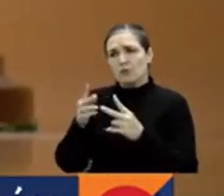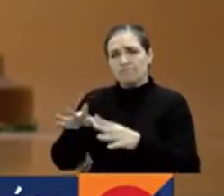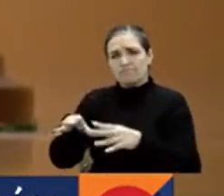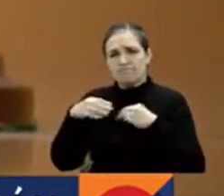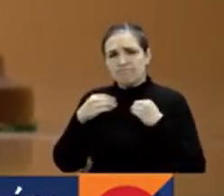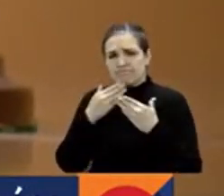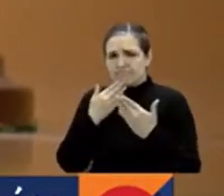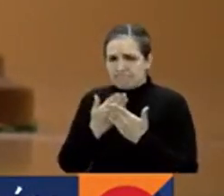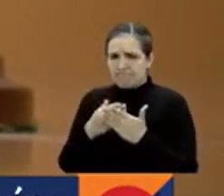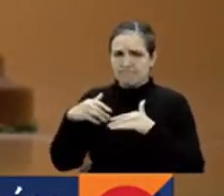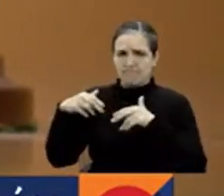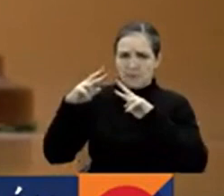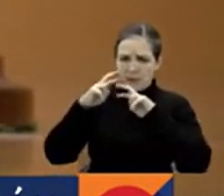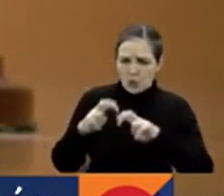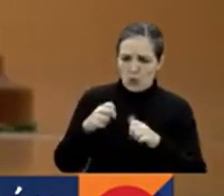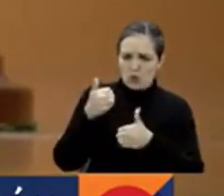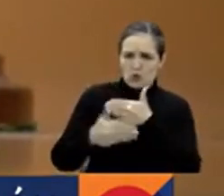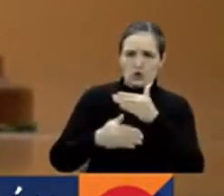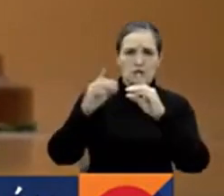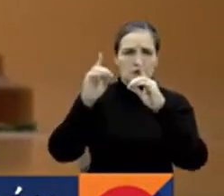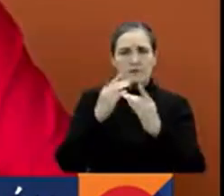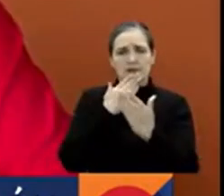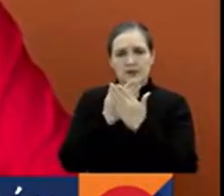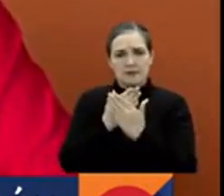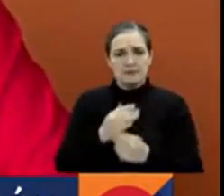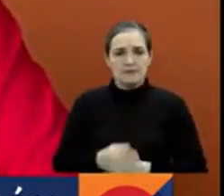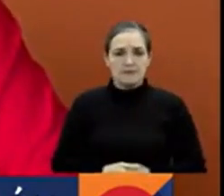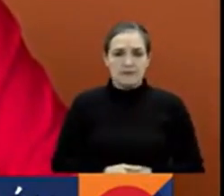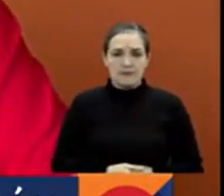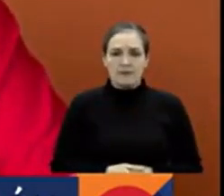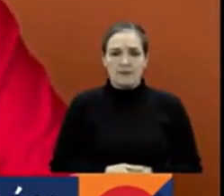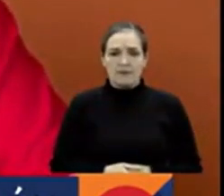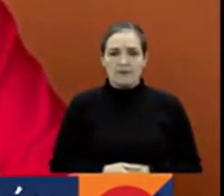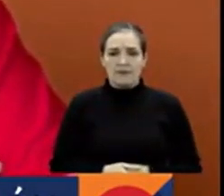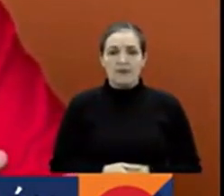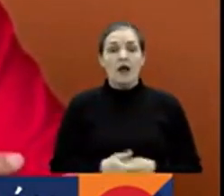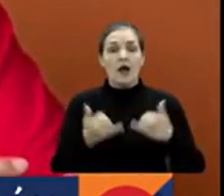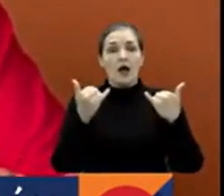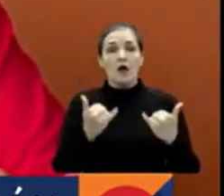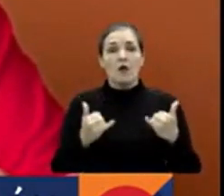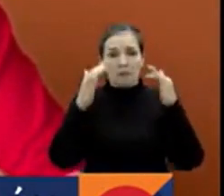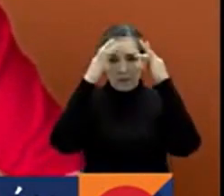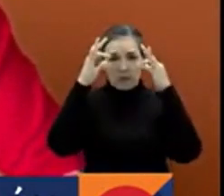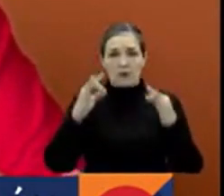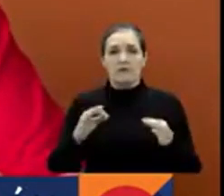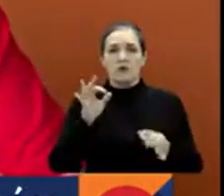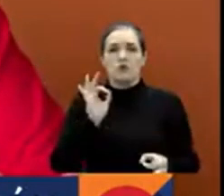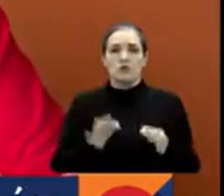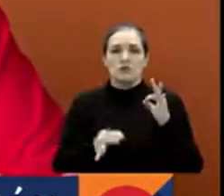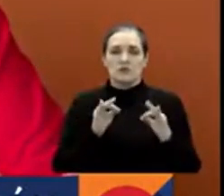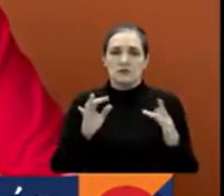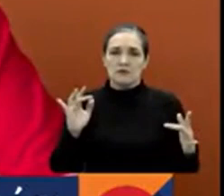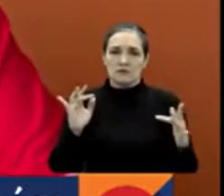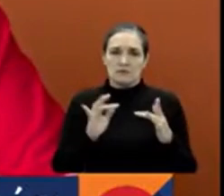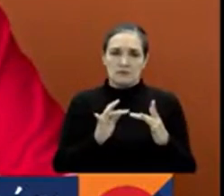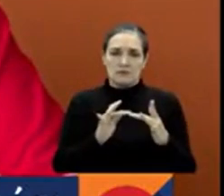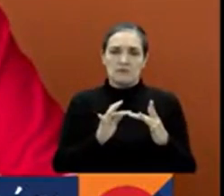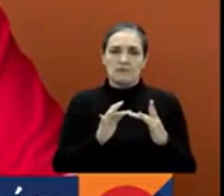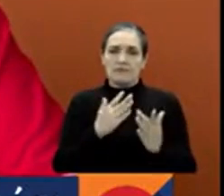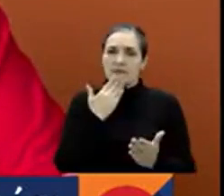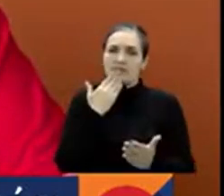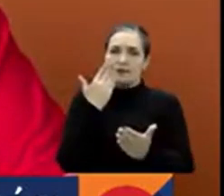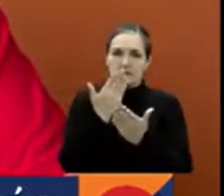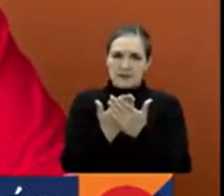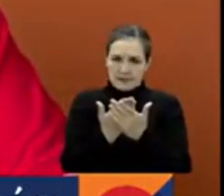avance de la investigación y la decisión del juez. Hoy por hoy, finalmente se hizo justicia. Gracias,